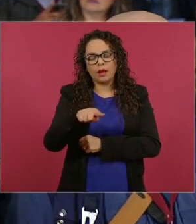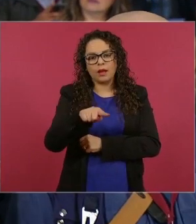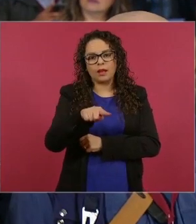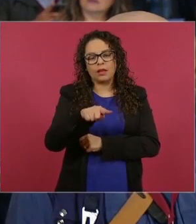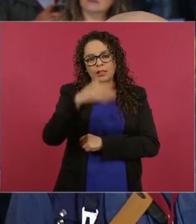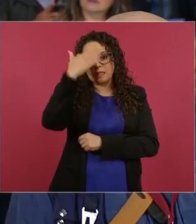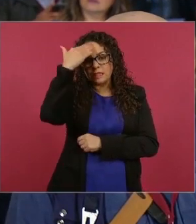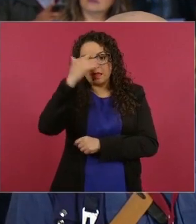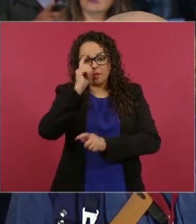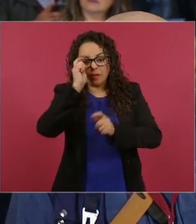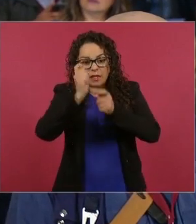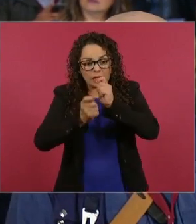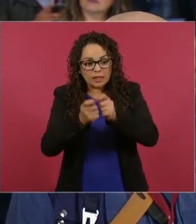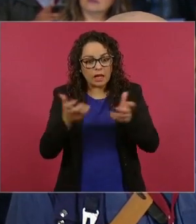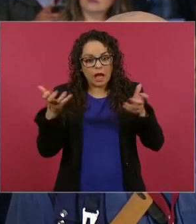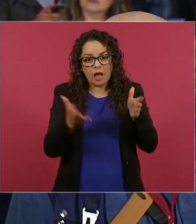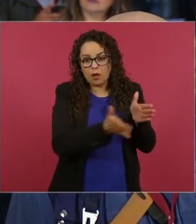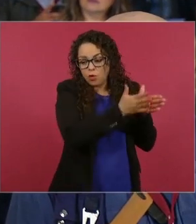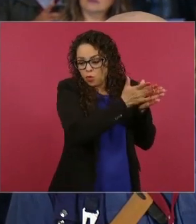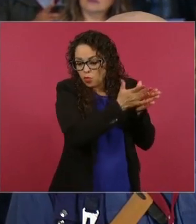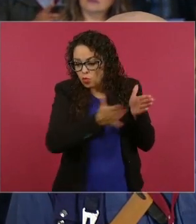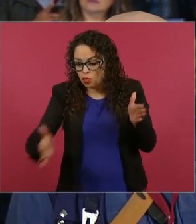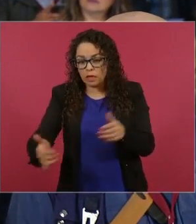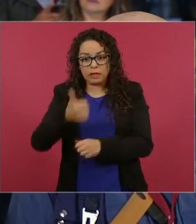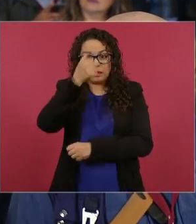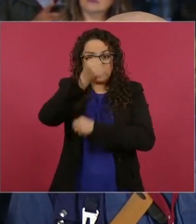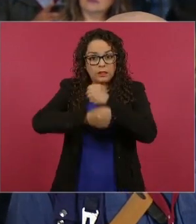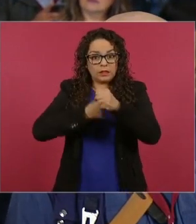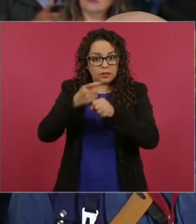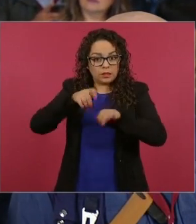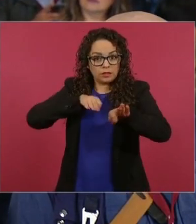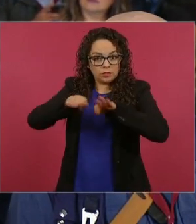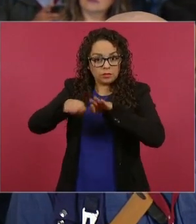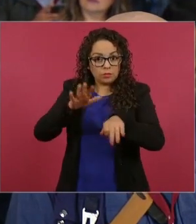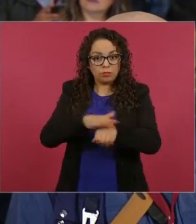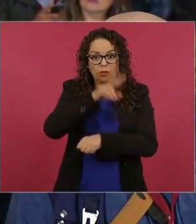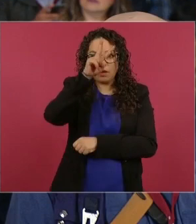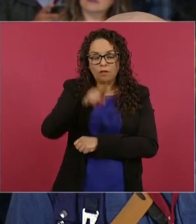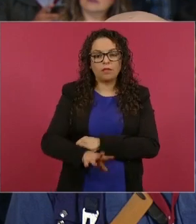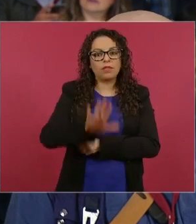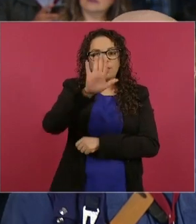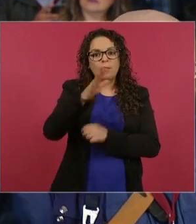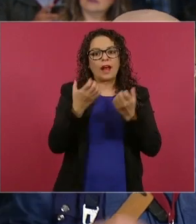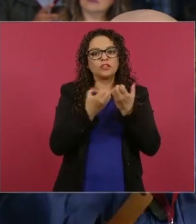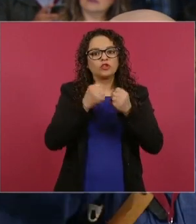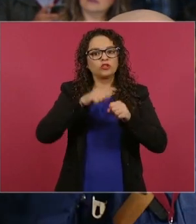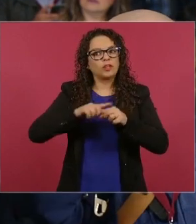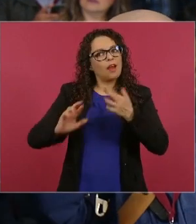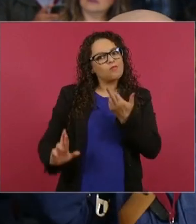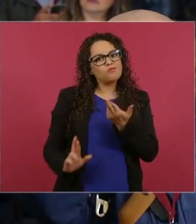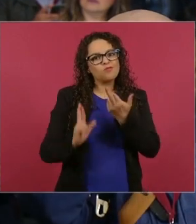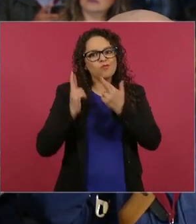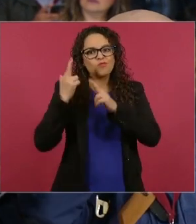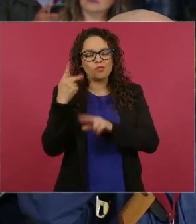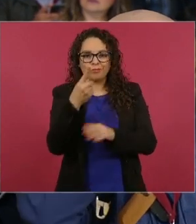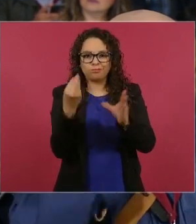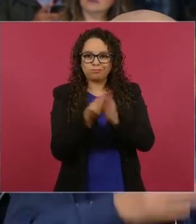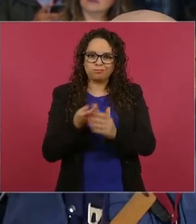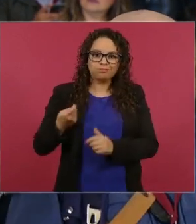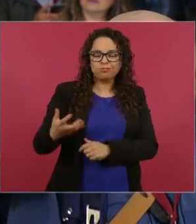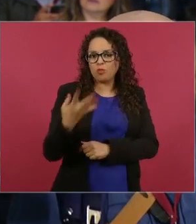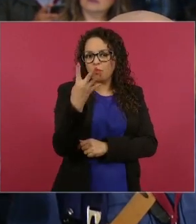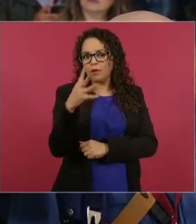sexenio, lo que consideramos una revolución social de la cuarta transformación. Y entre esos testimonios, uno muy